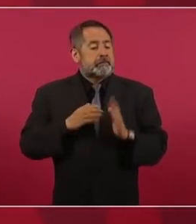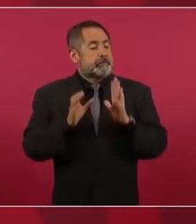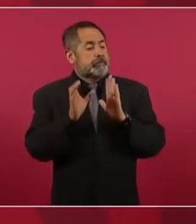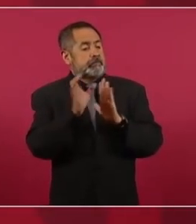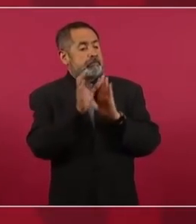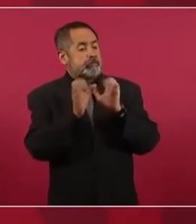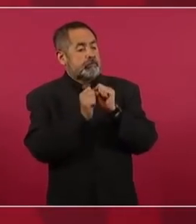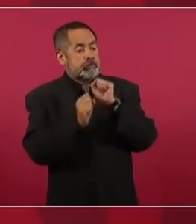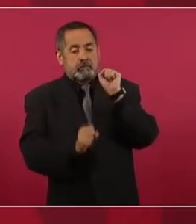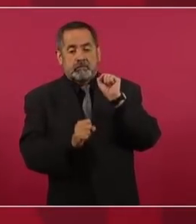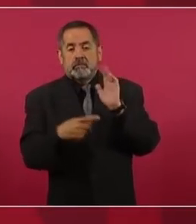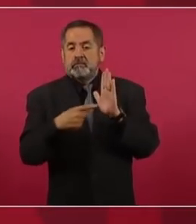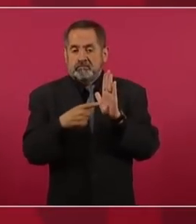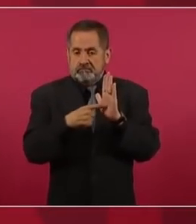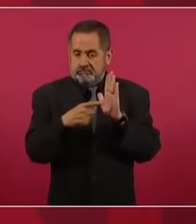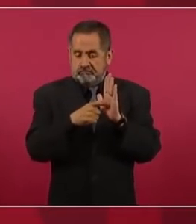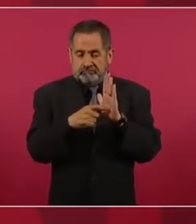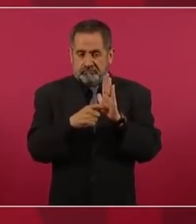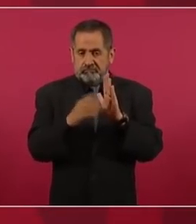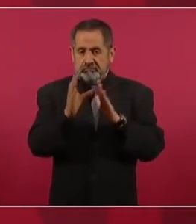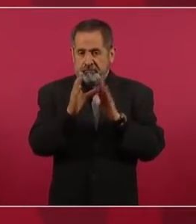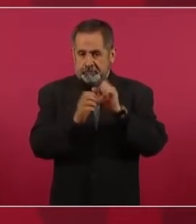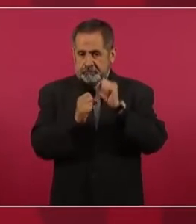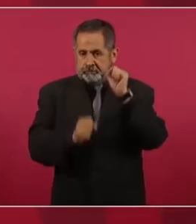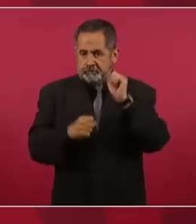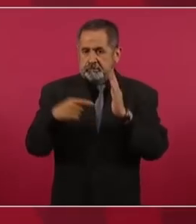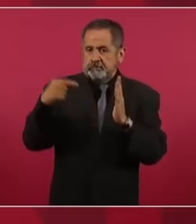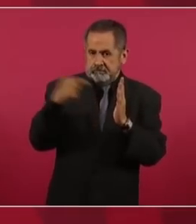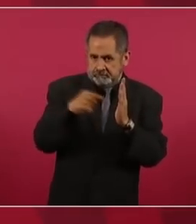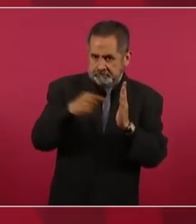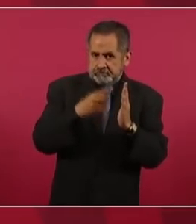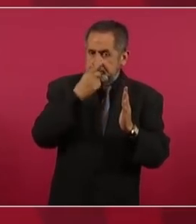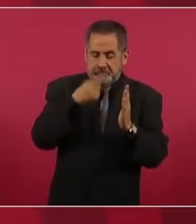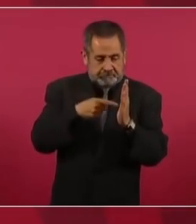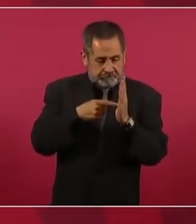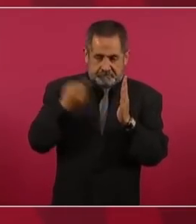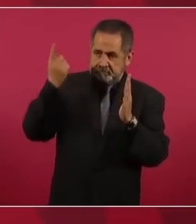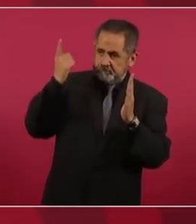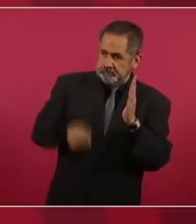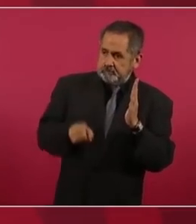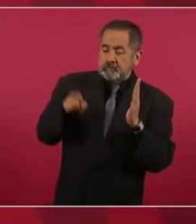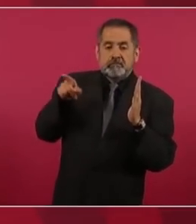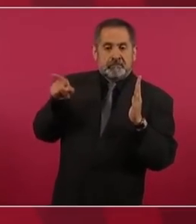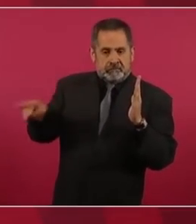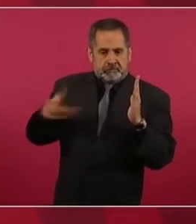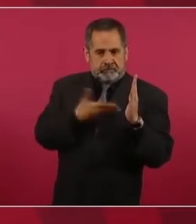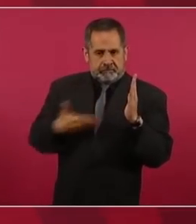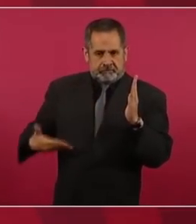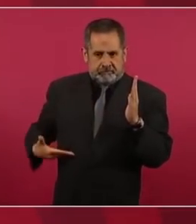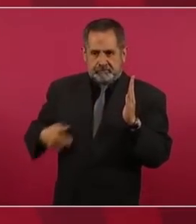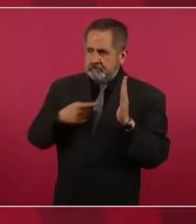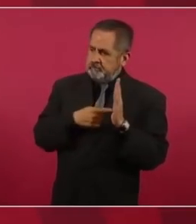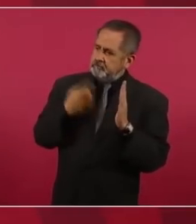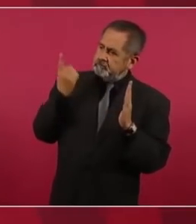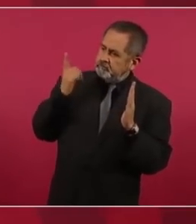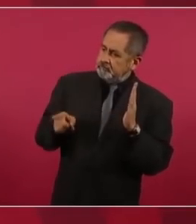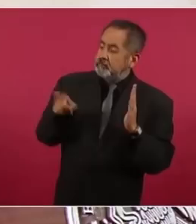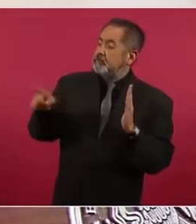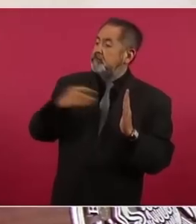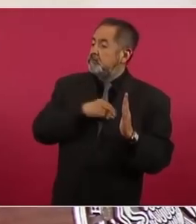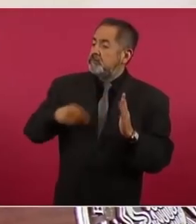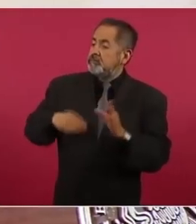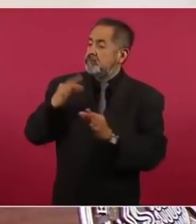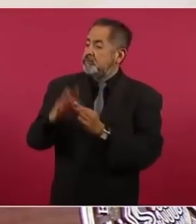se mandata al presidente de la República a cumplir